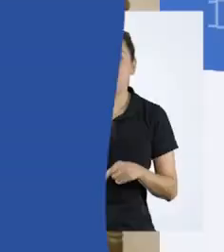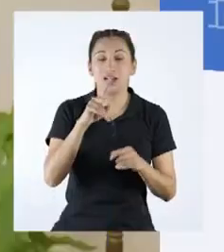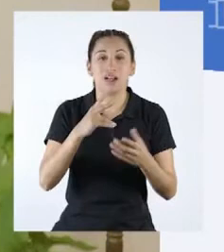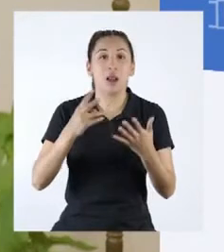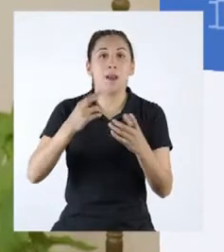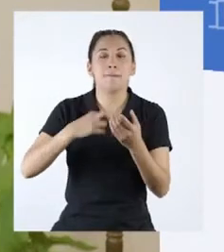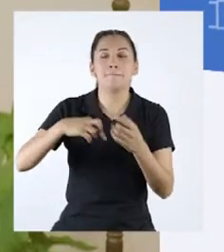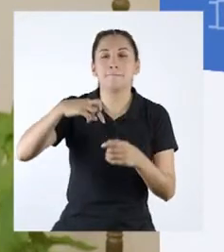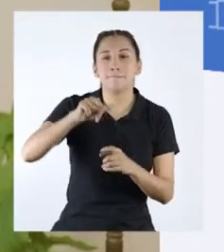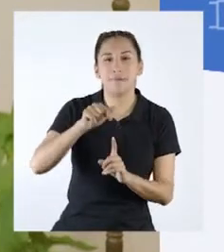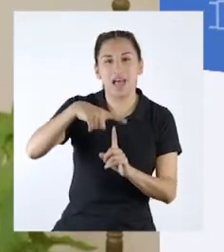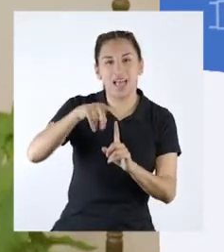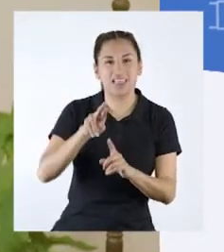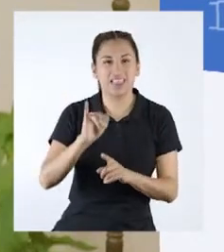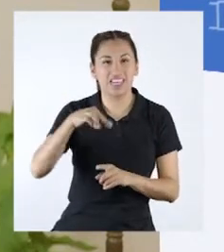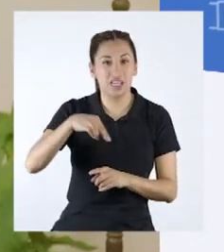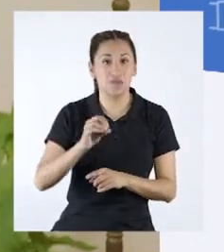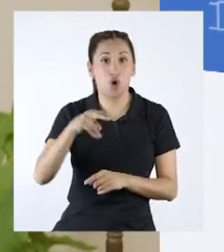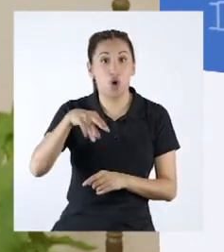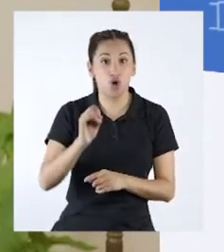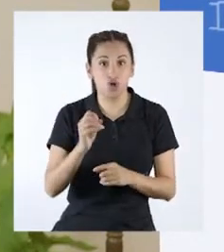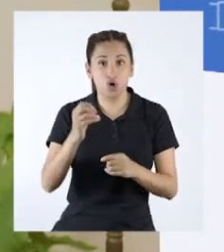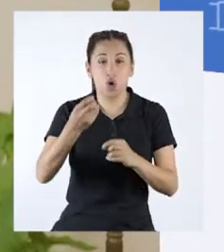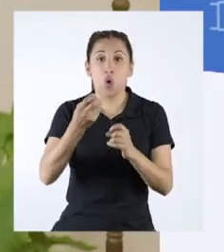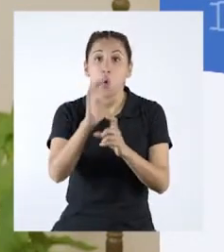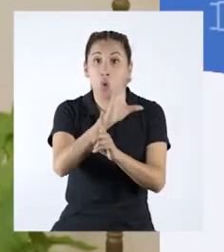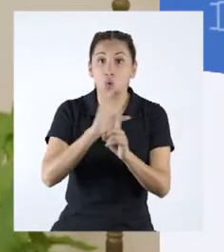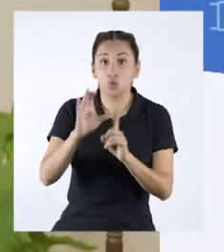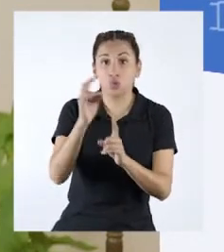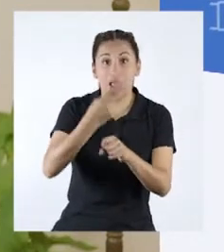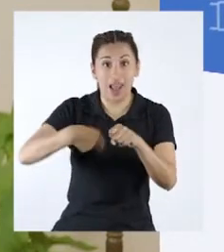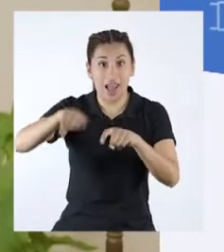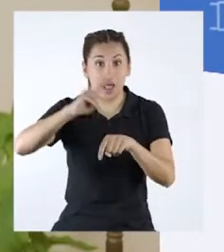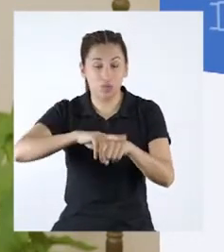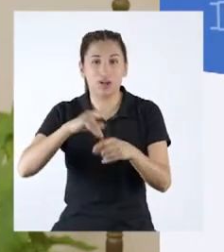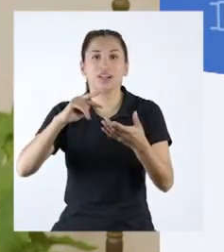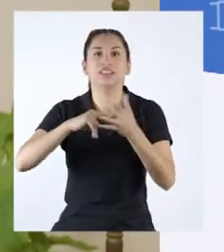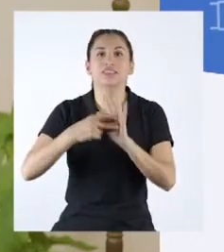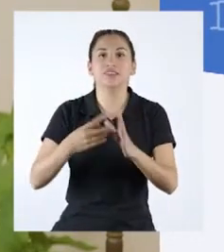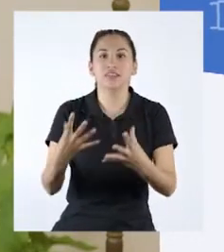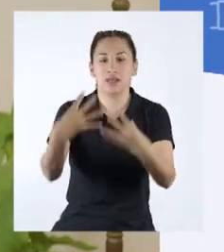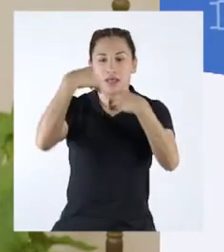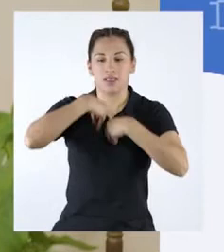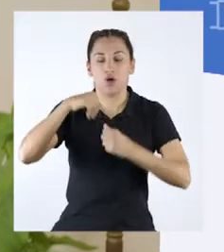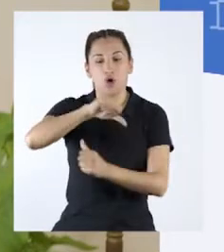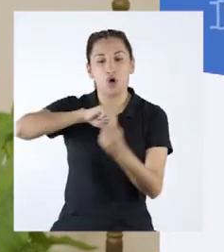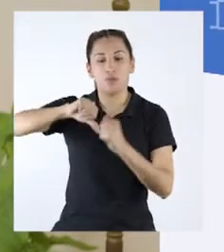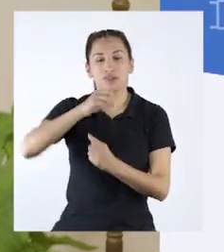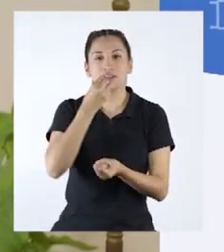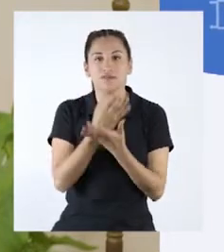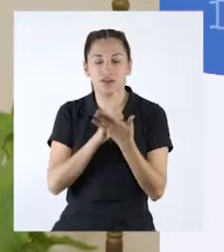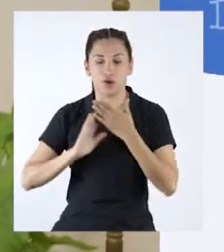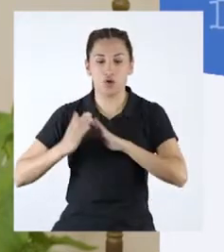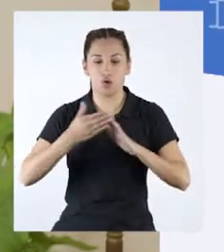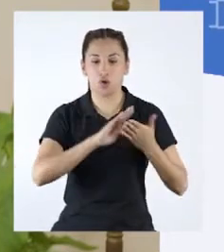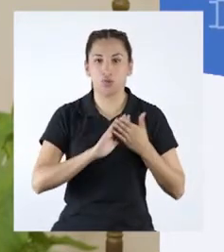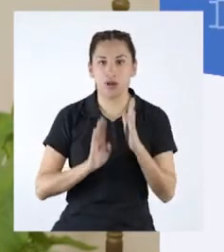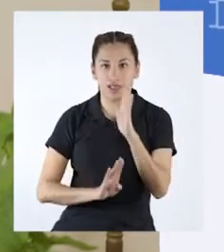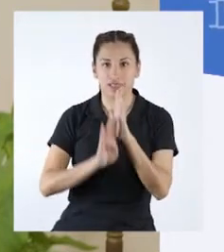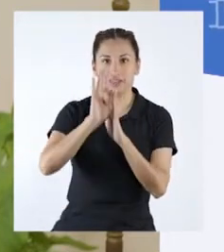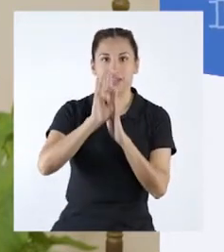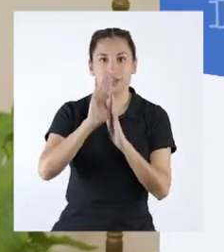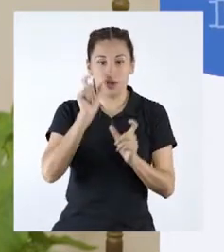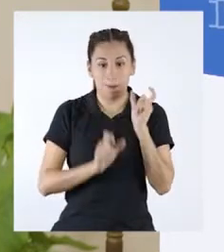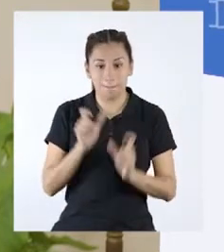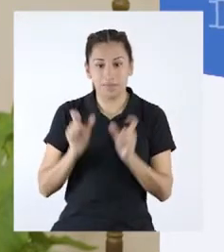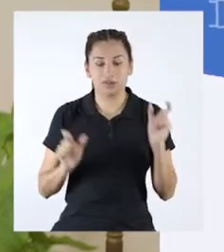El patrimonio natural está íntimamente ligado a la convivencia, al bien común, al desarrollo de nuestra